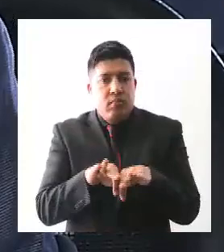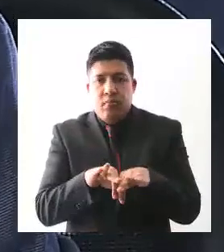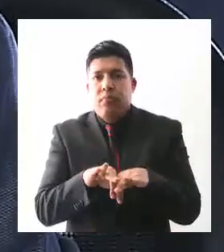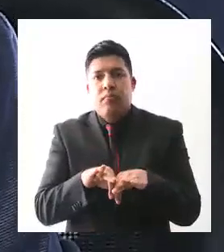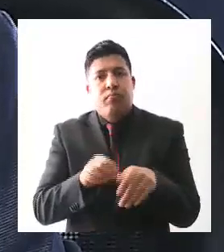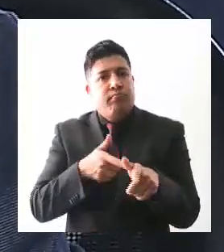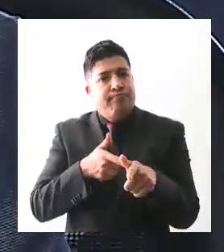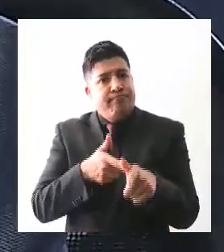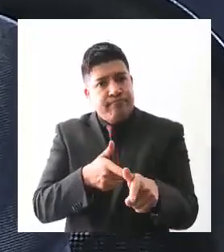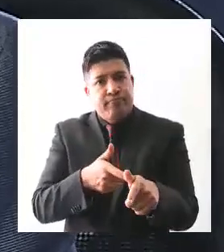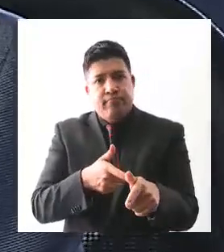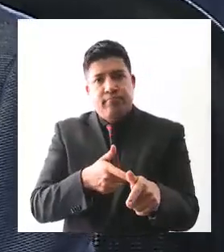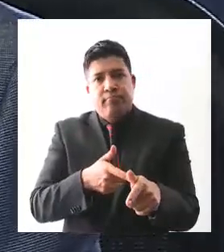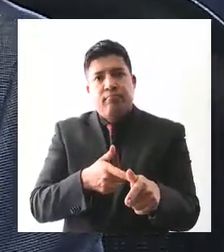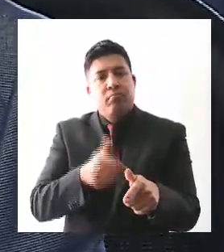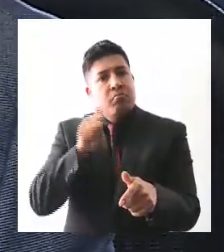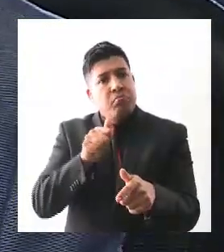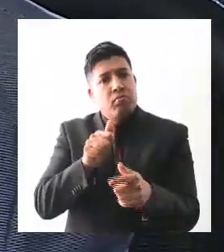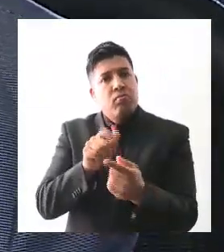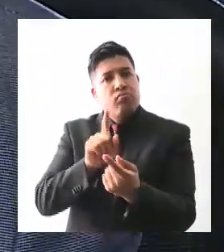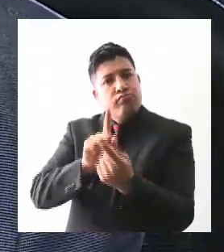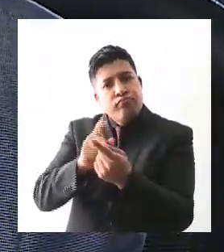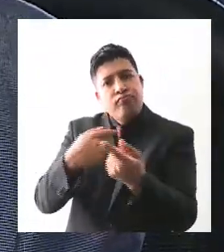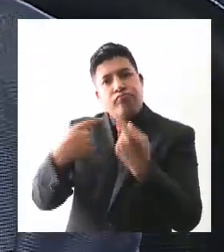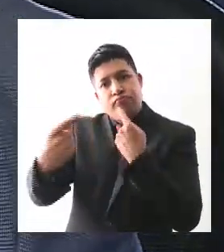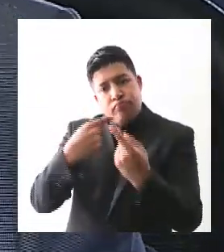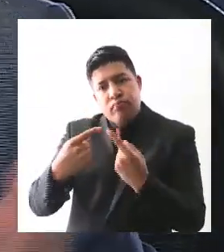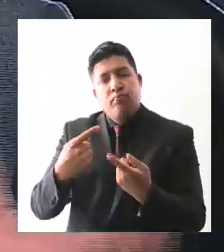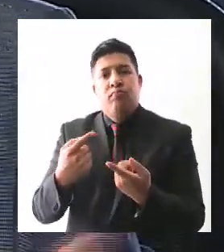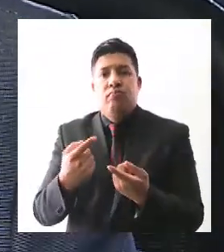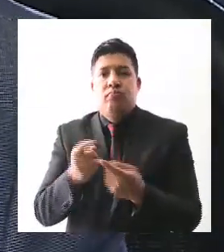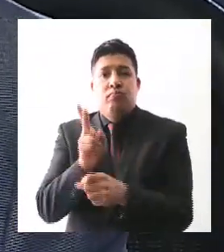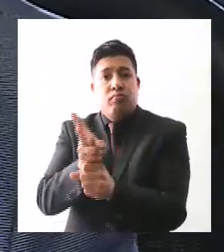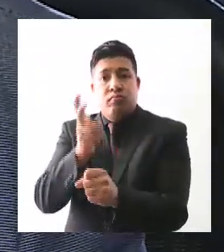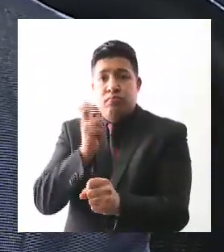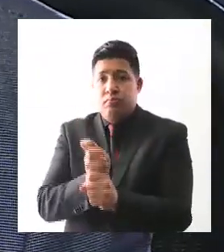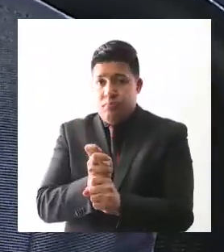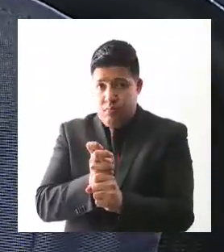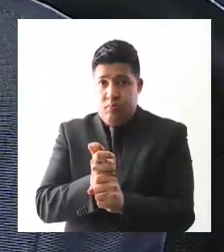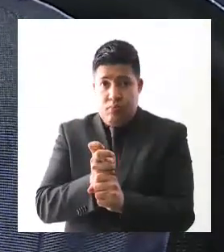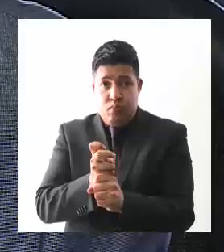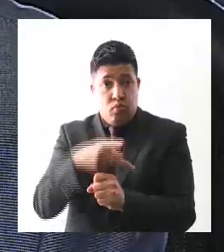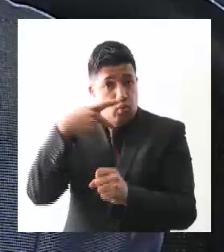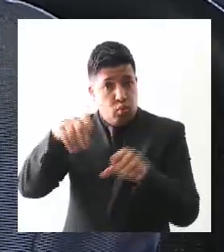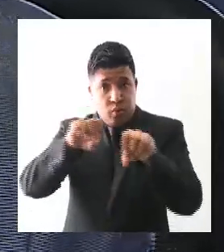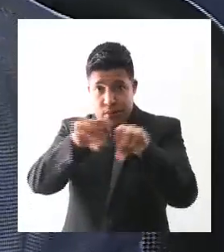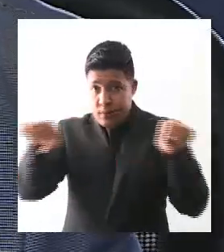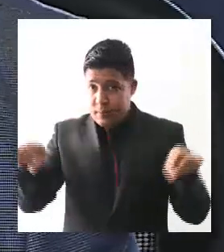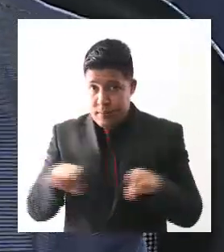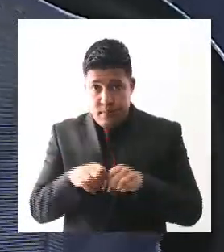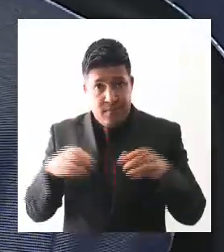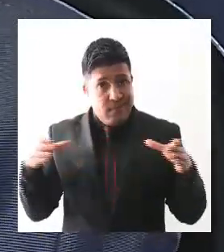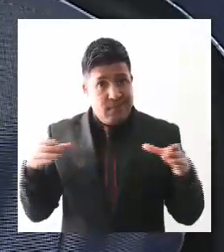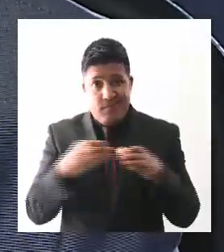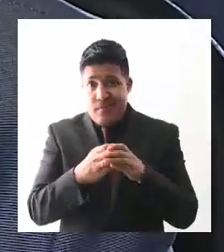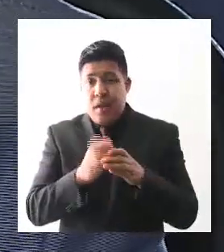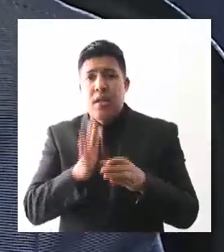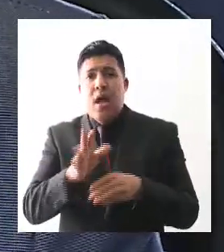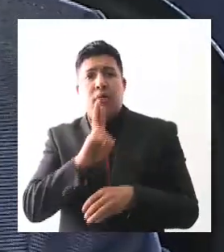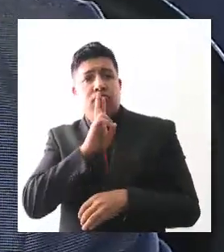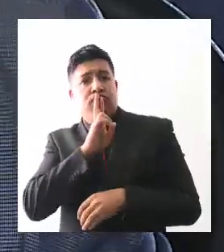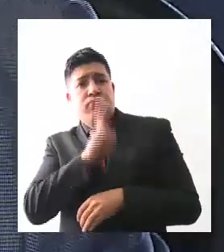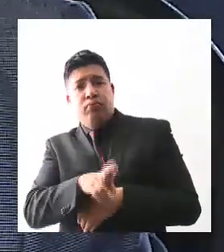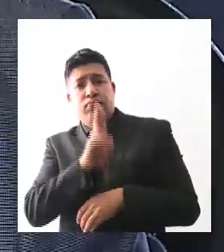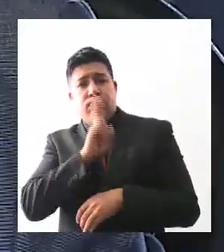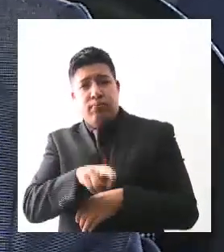constante que se ha mantenido con su gobierno la invitación para usted para sus funcionarios que tan puntualmente han respondido estas preguntas